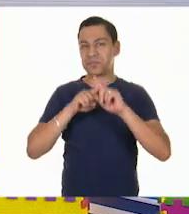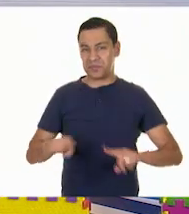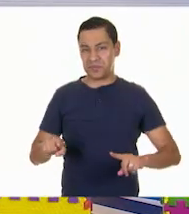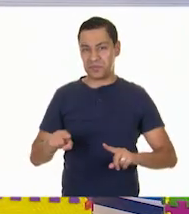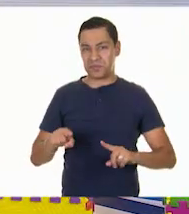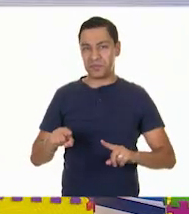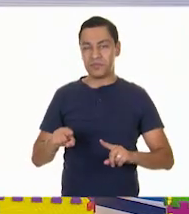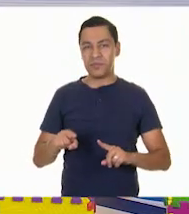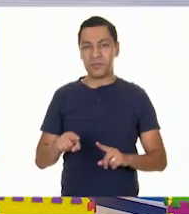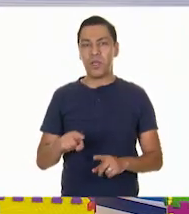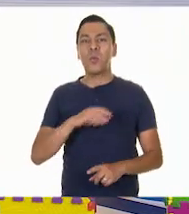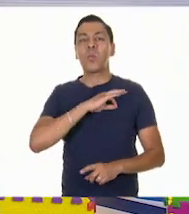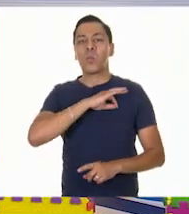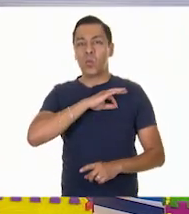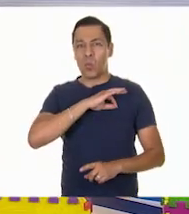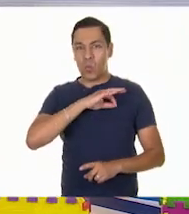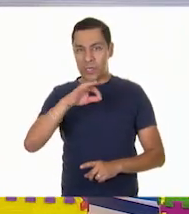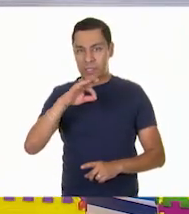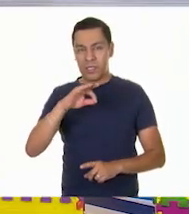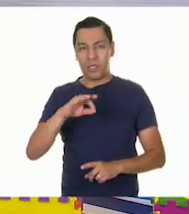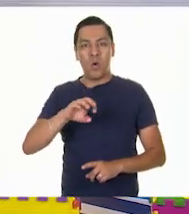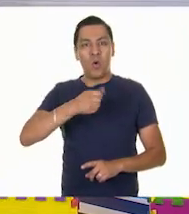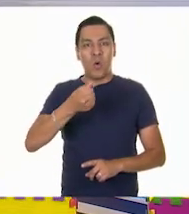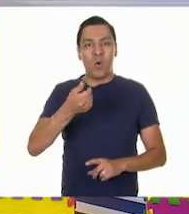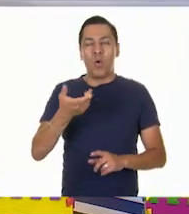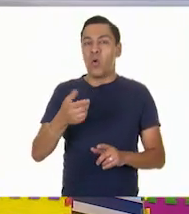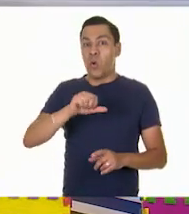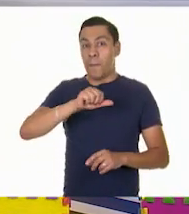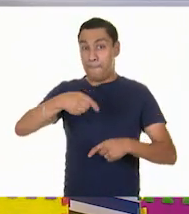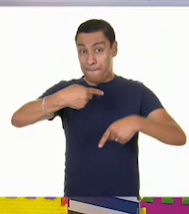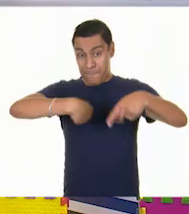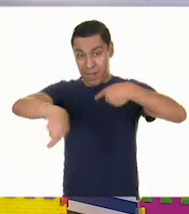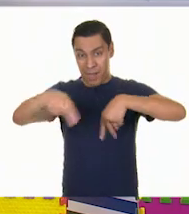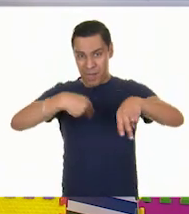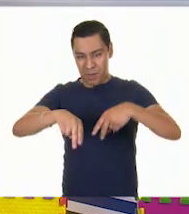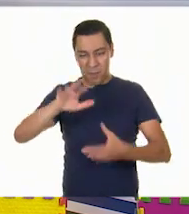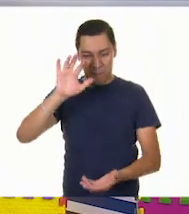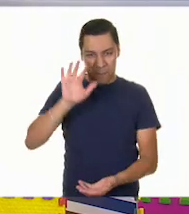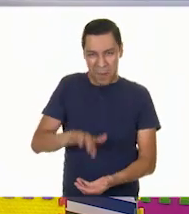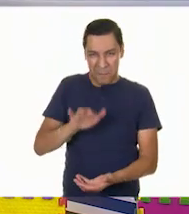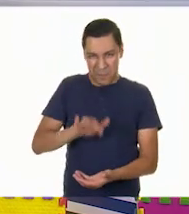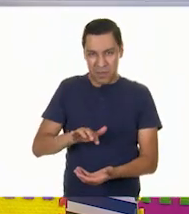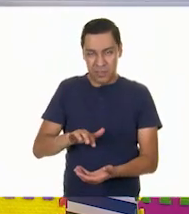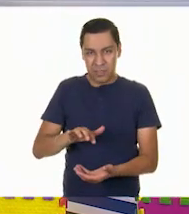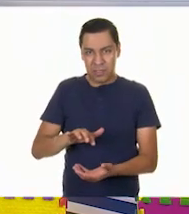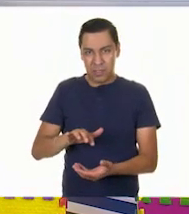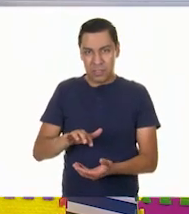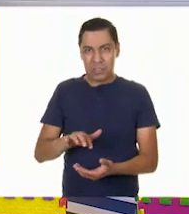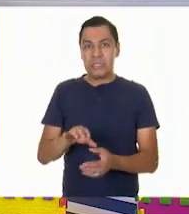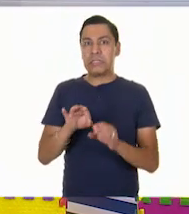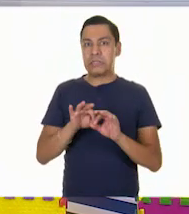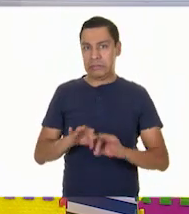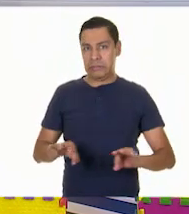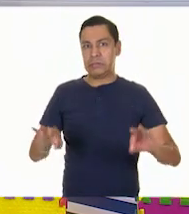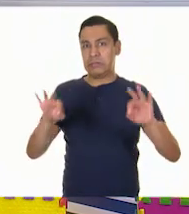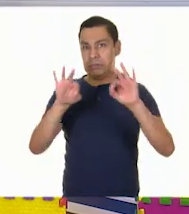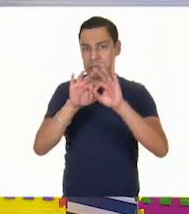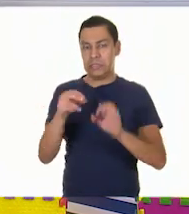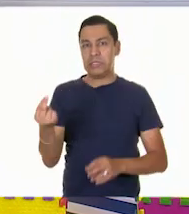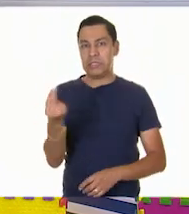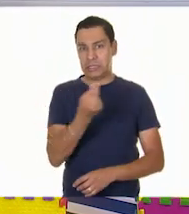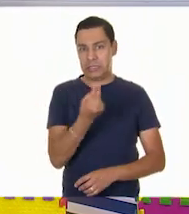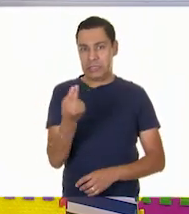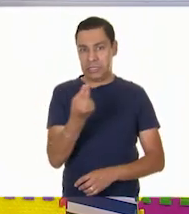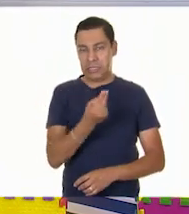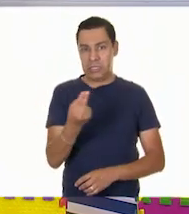podemos divertir, sin embargo, para que podamos jugar con nuestro balón de fútbol, como lo estabas comentando, necesitamos de algo importante para que todos lo